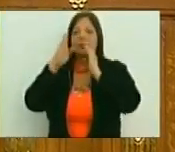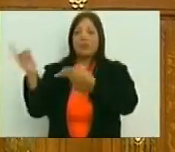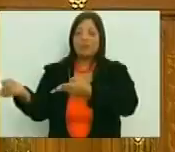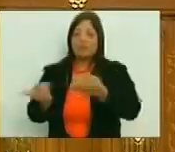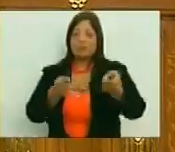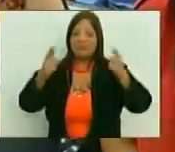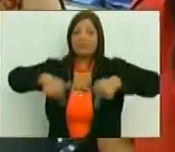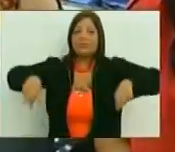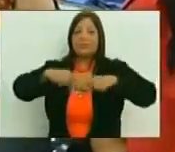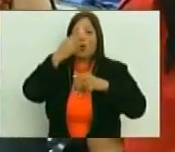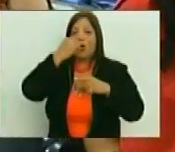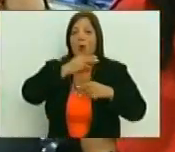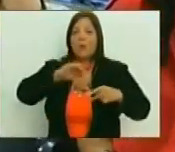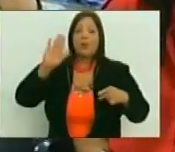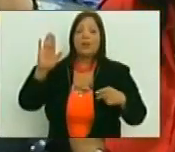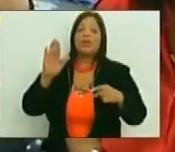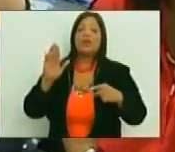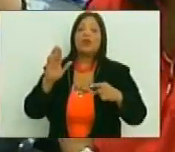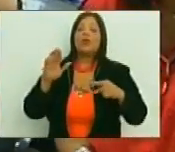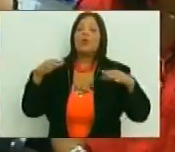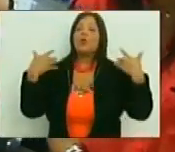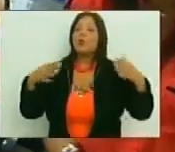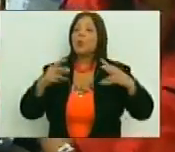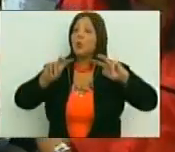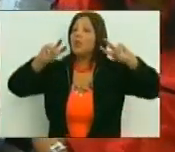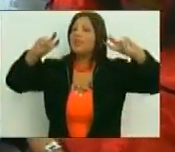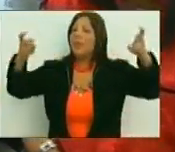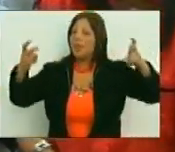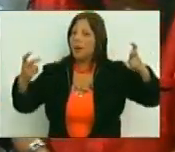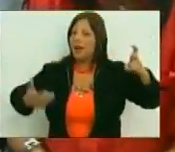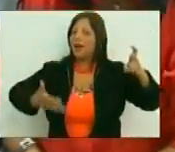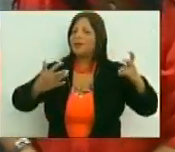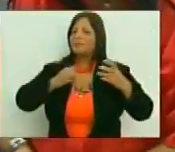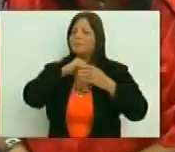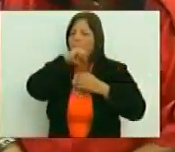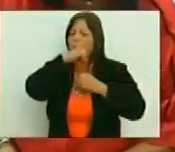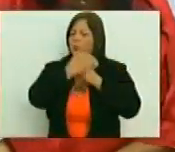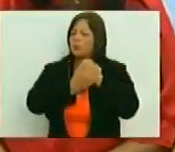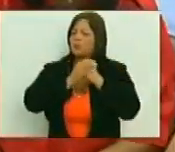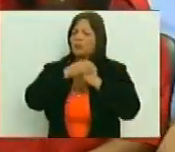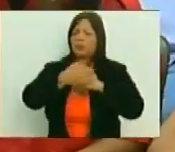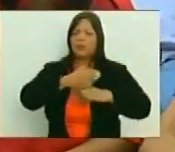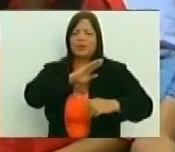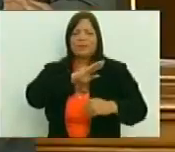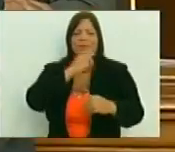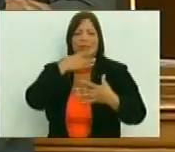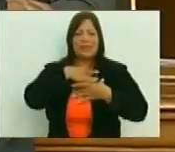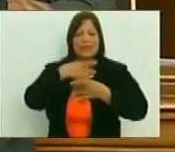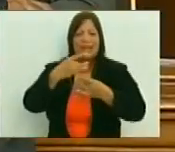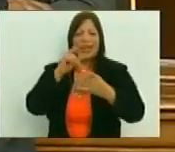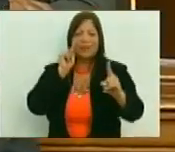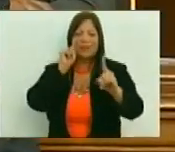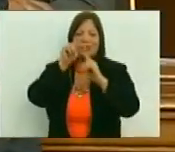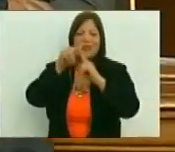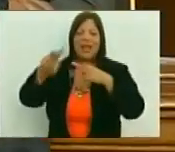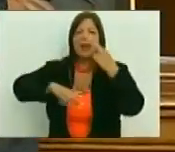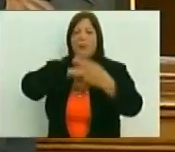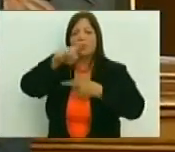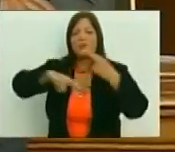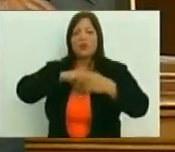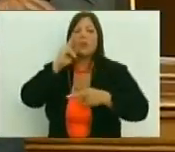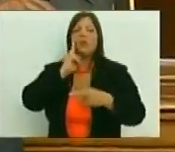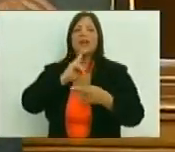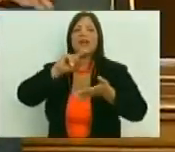comprometidos con nada más y nada menos que un tema apasionante que nos atañe a todos y que es punta de lanza de la revolución